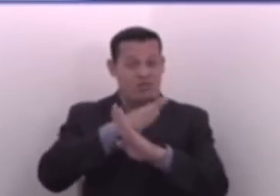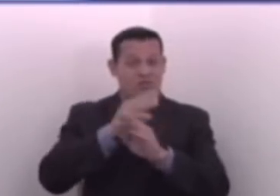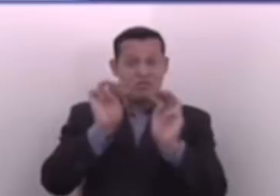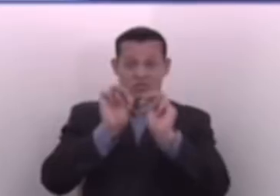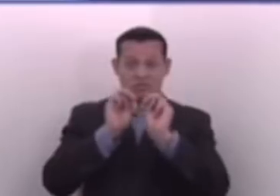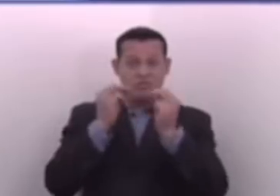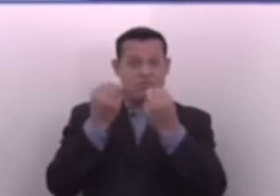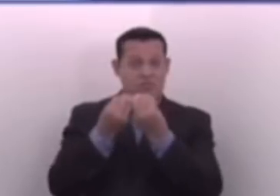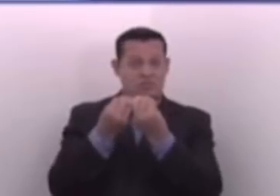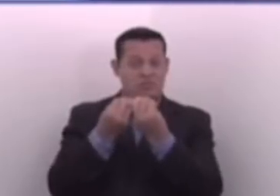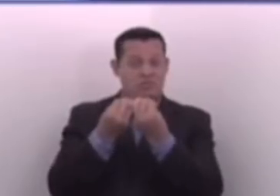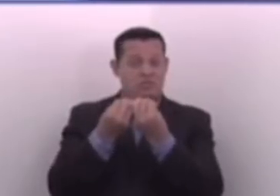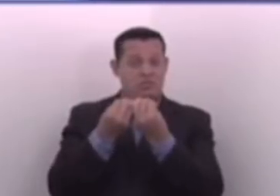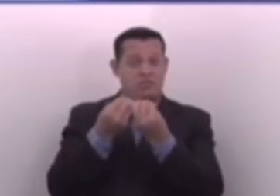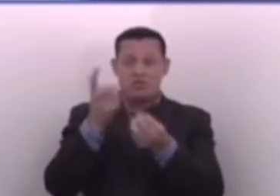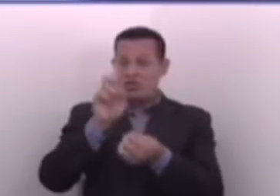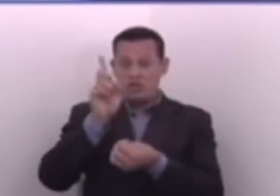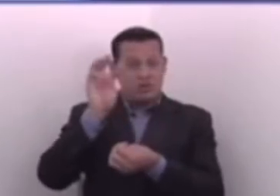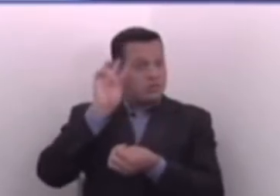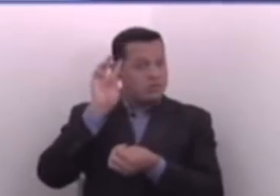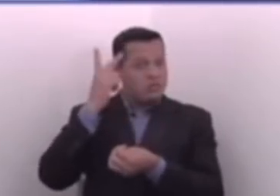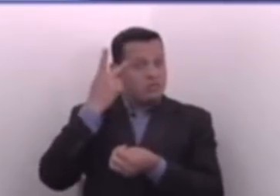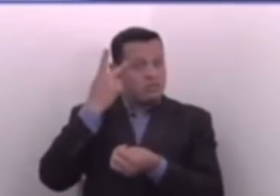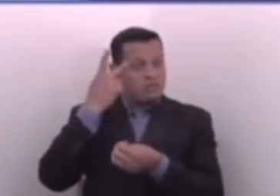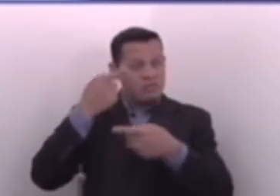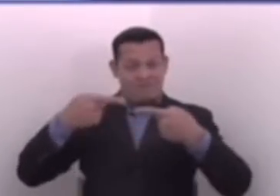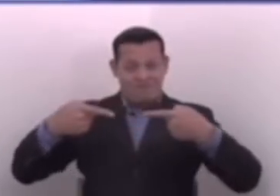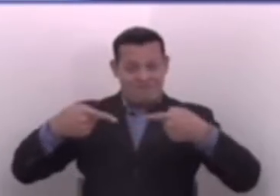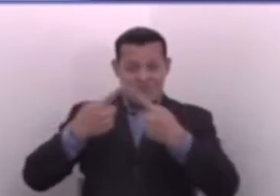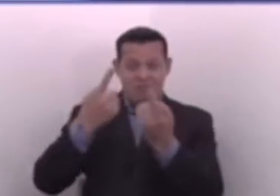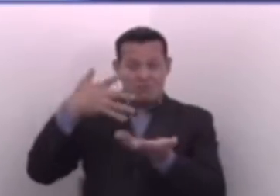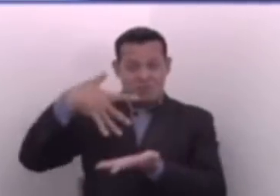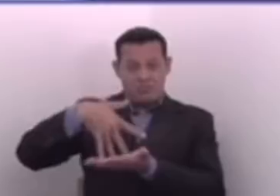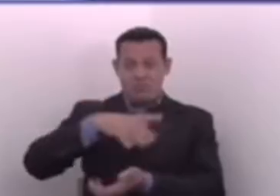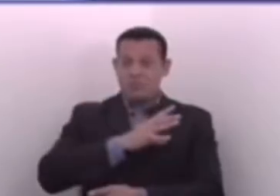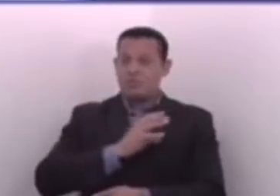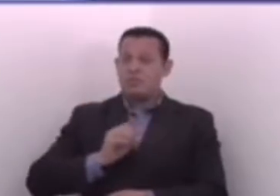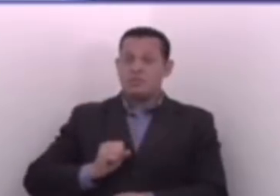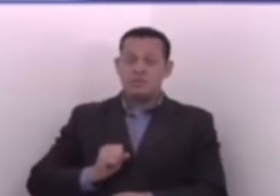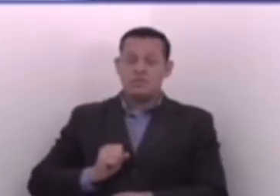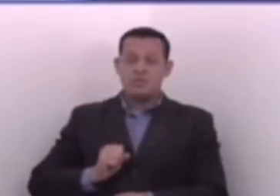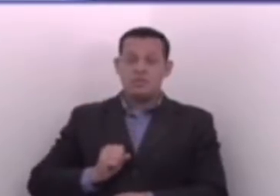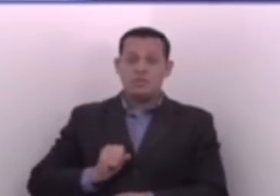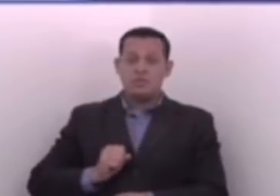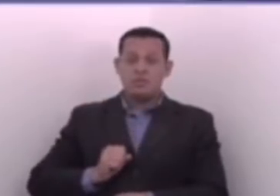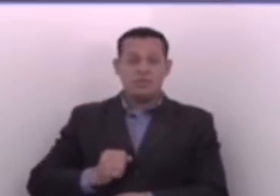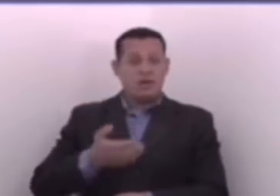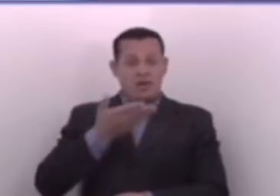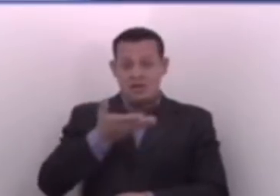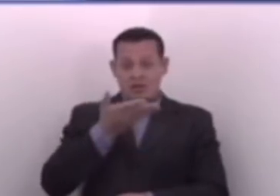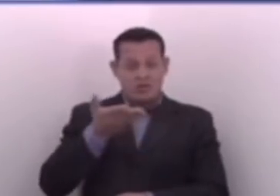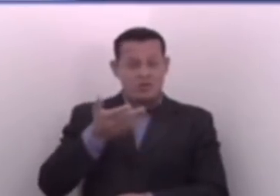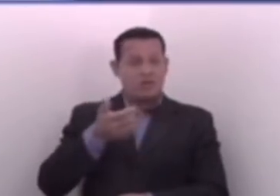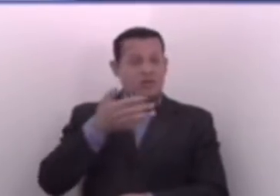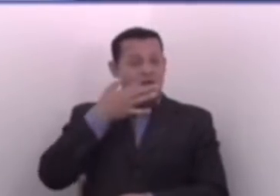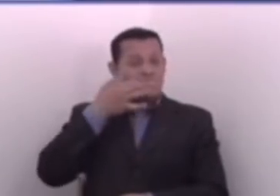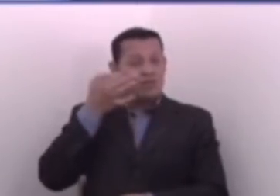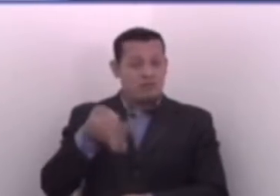criminales, no significa que estamos en contra de la población salvadoreña, las cosas como son.